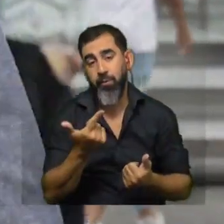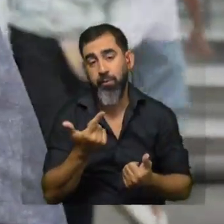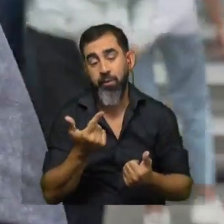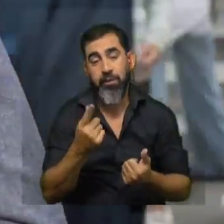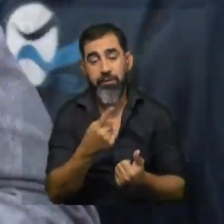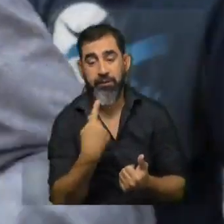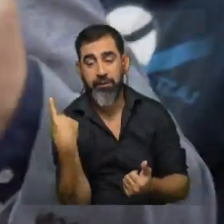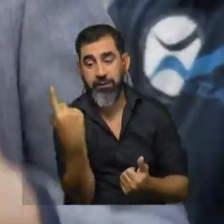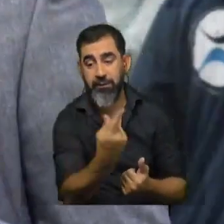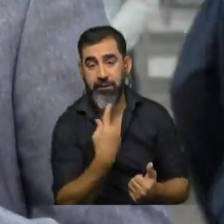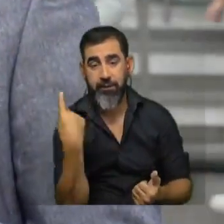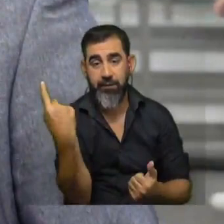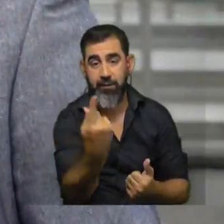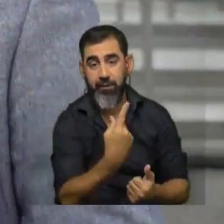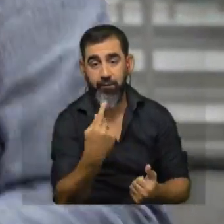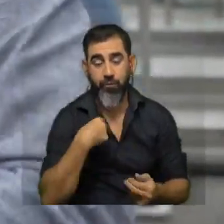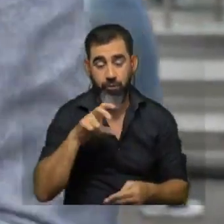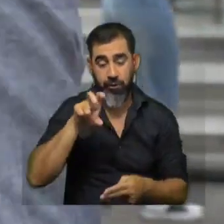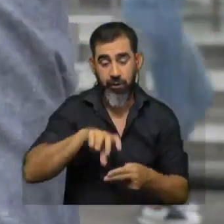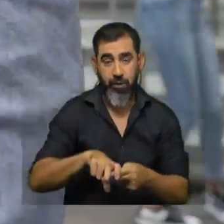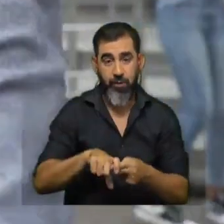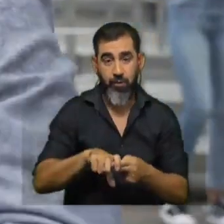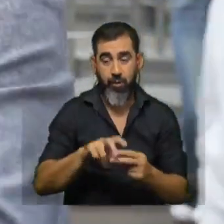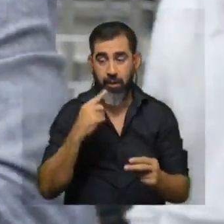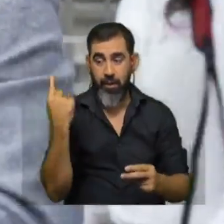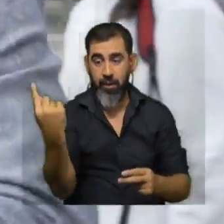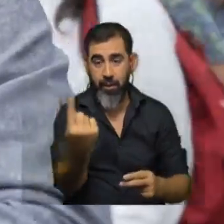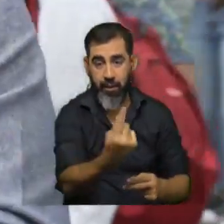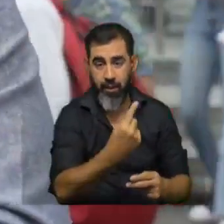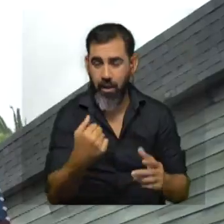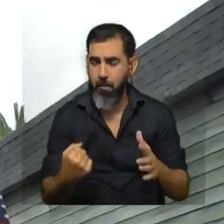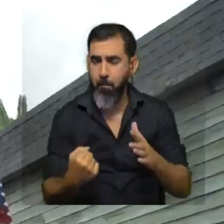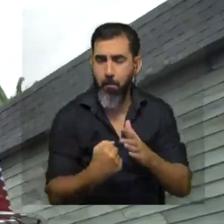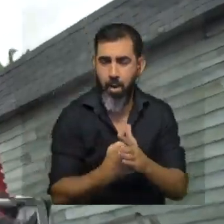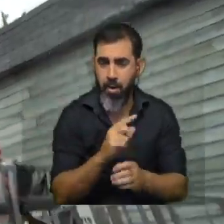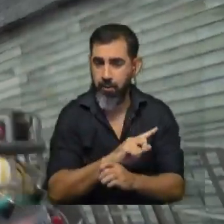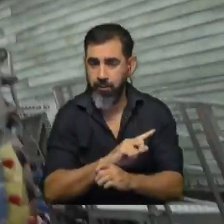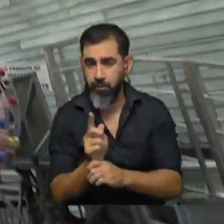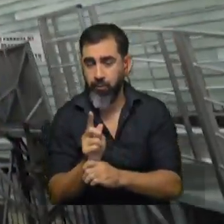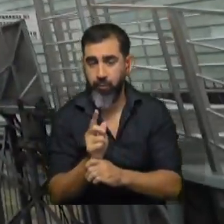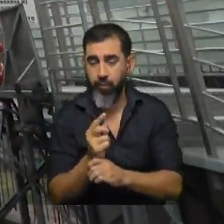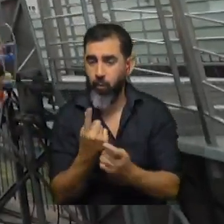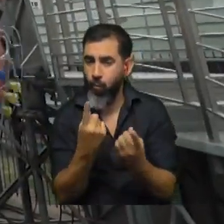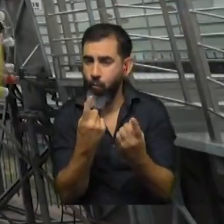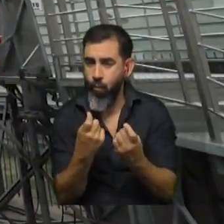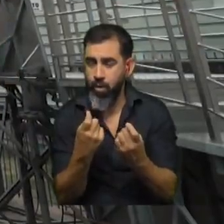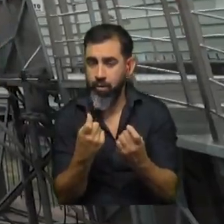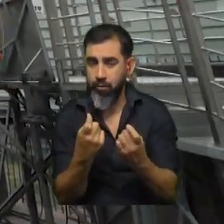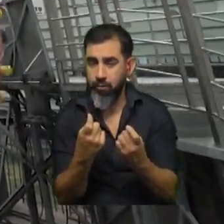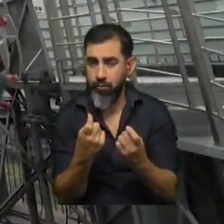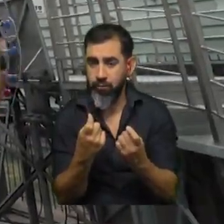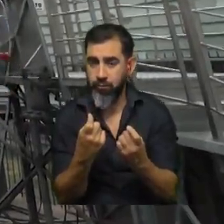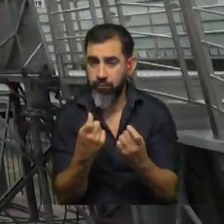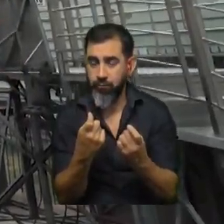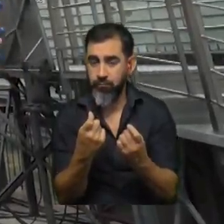centrífuga cuando vos estás sentado en el mambo y empiezas a girar a su máxima velocidad hay una fuerza que te tira hacia